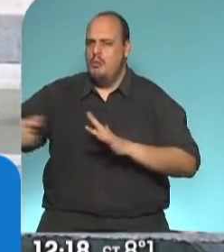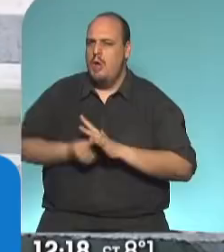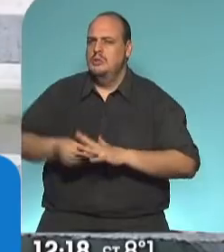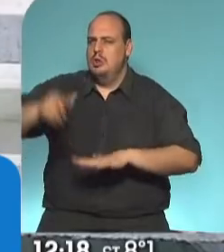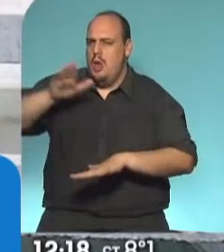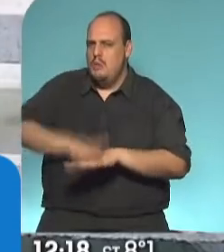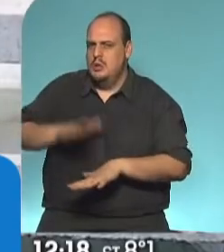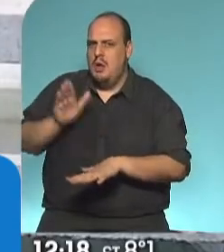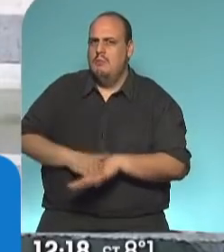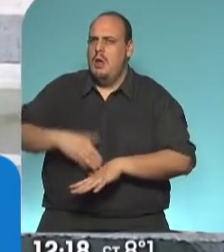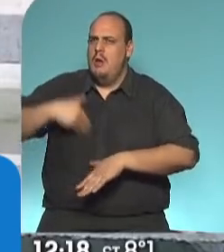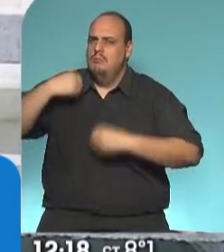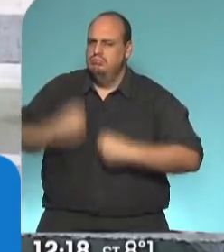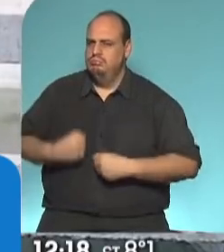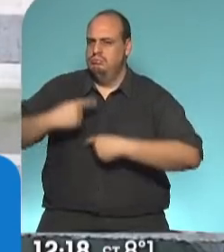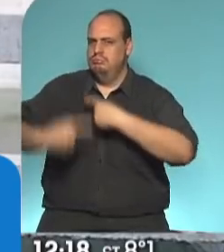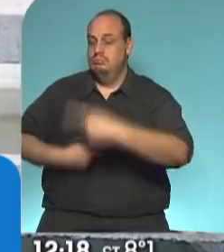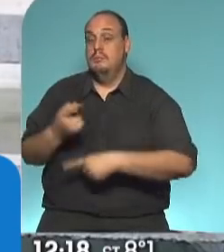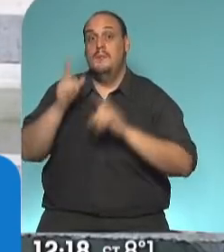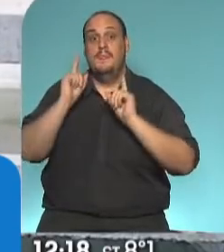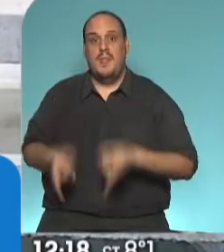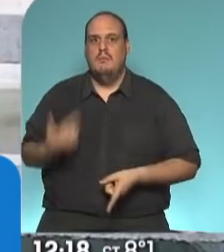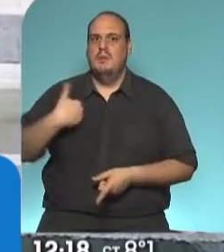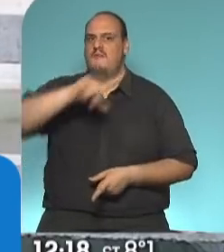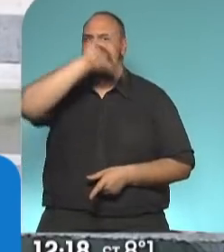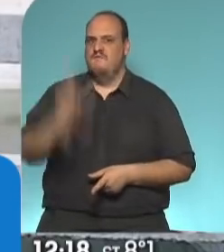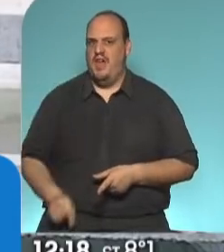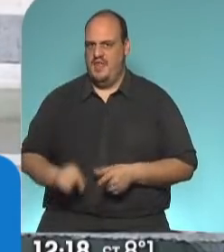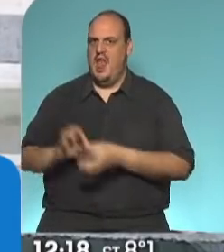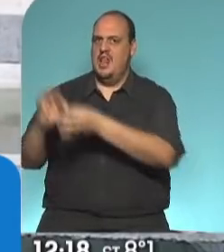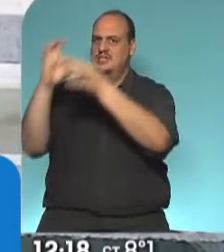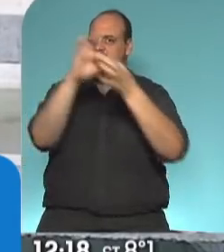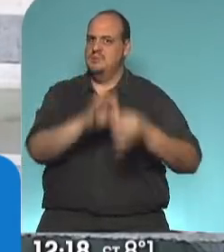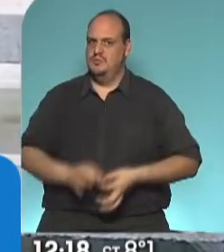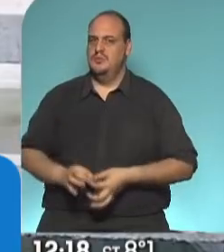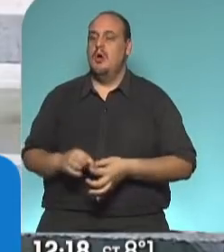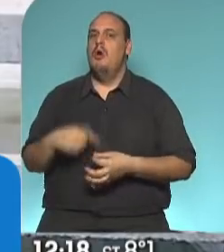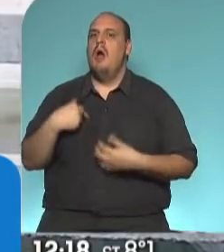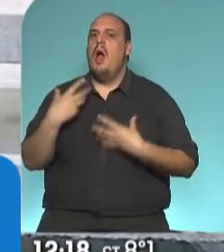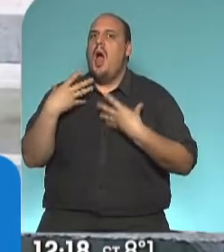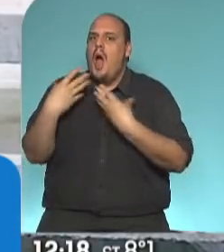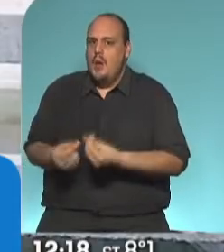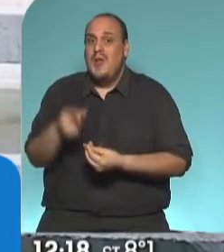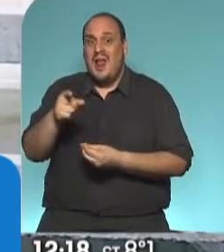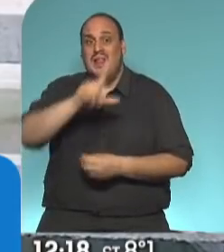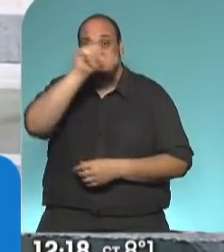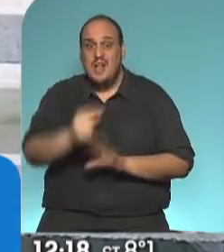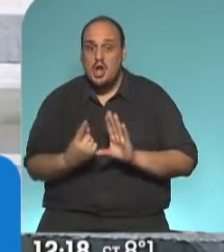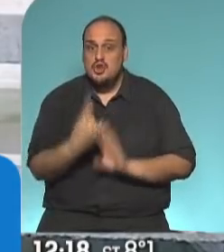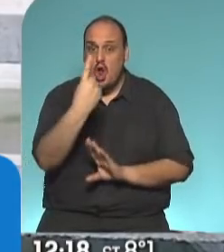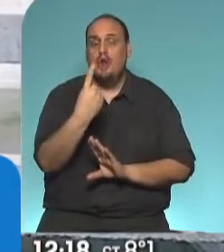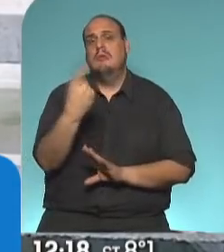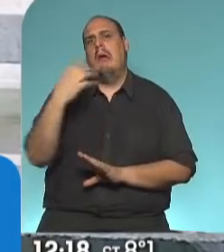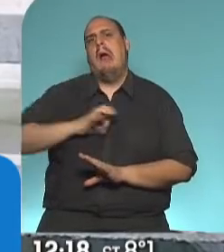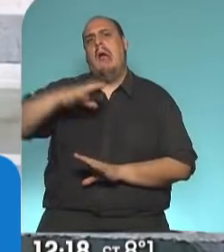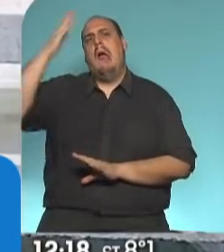responsabilidad y, por sobre todas las cosas, con federalismo, acompañar y aportar a este norte profundo y olvidado